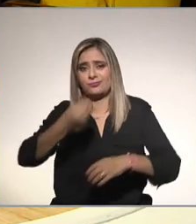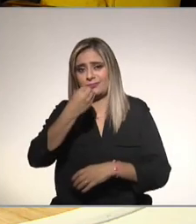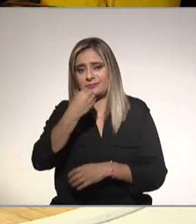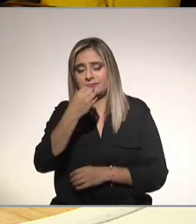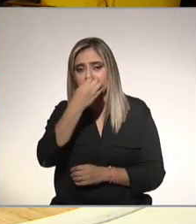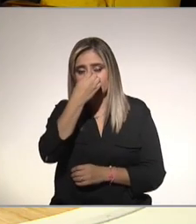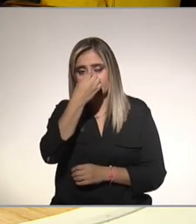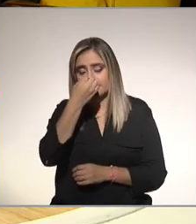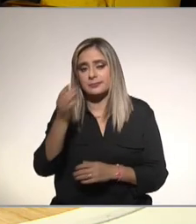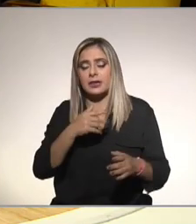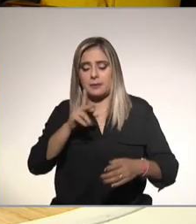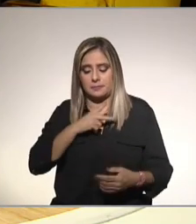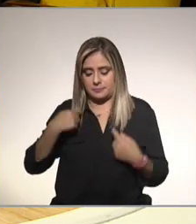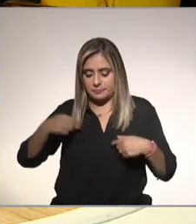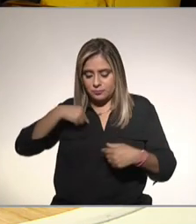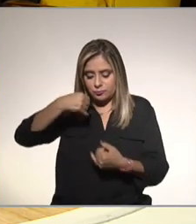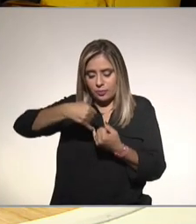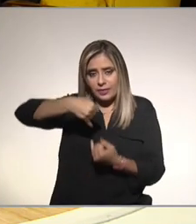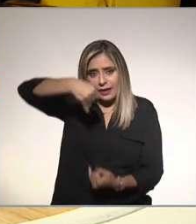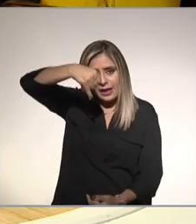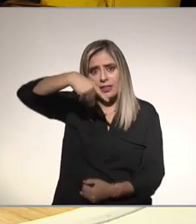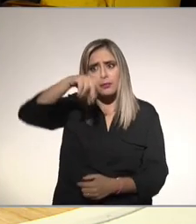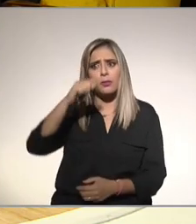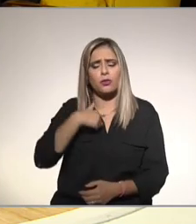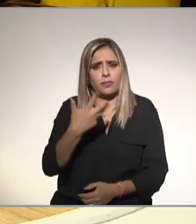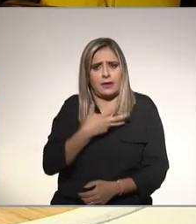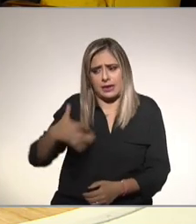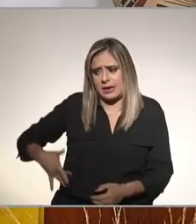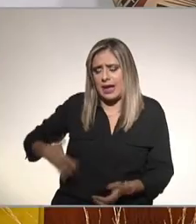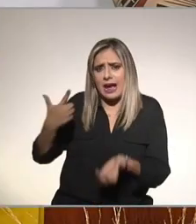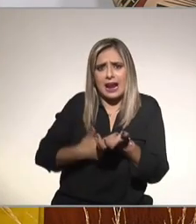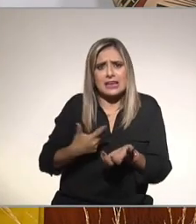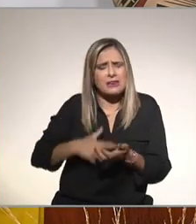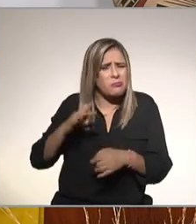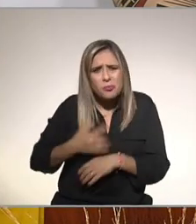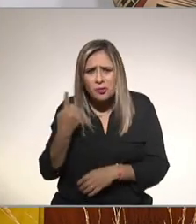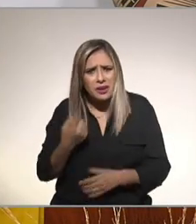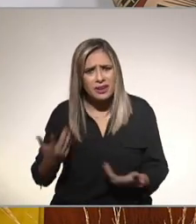a repetir una persona delgada dice yo estoy delgada pero tengo hígado graso ¿por qué?